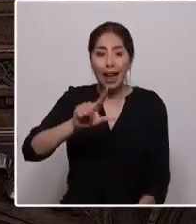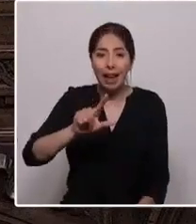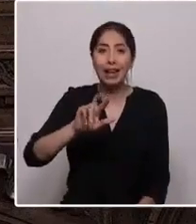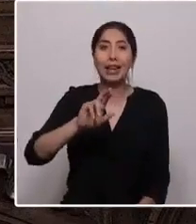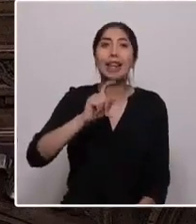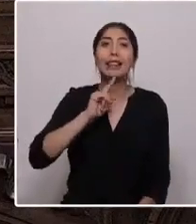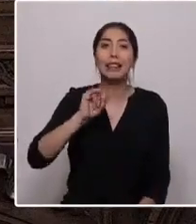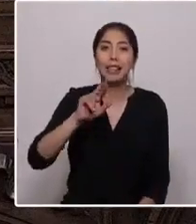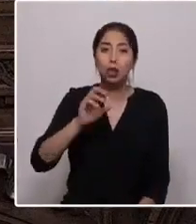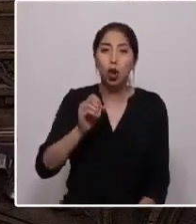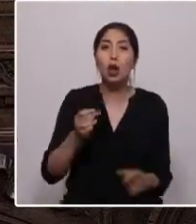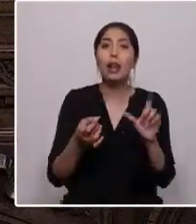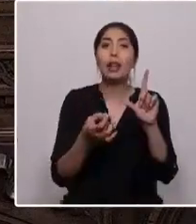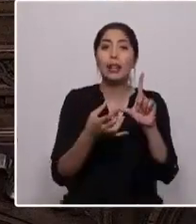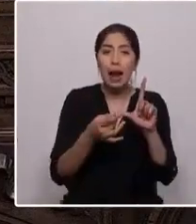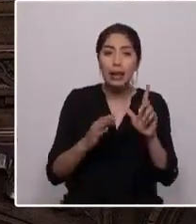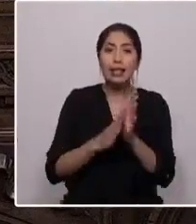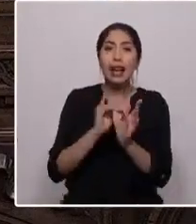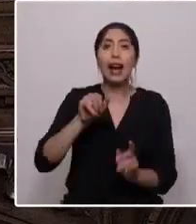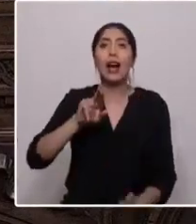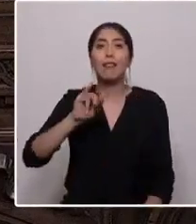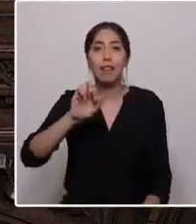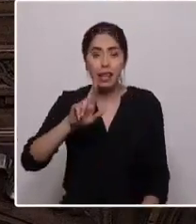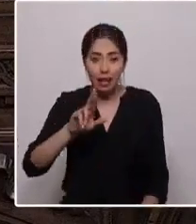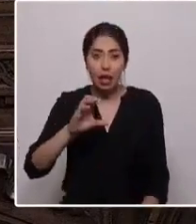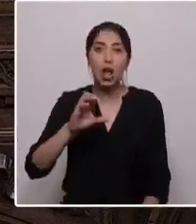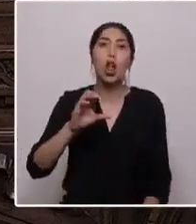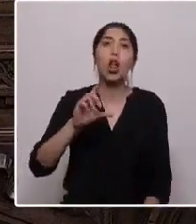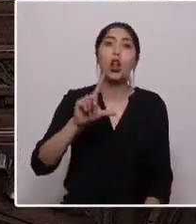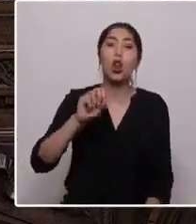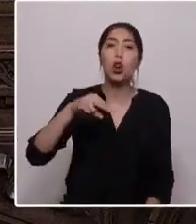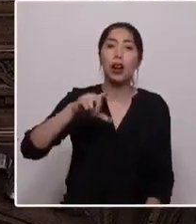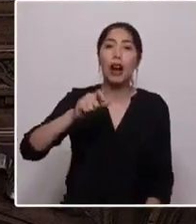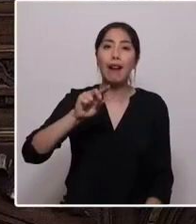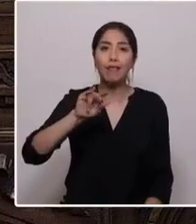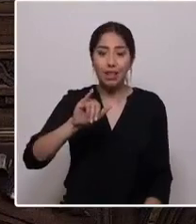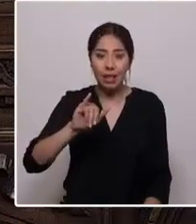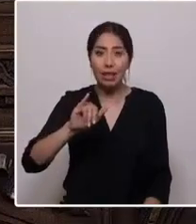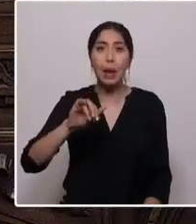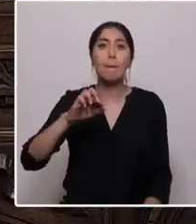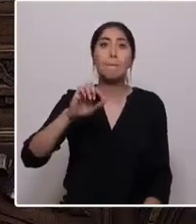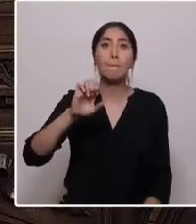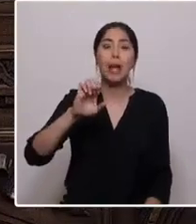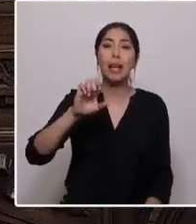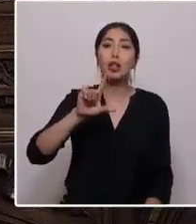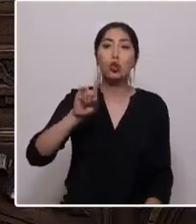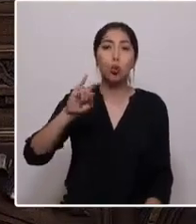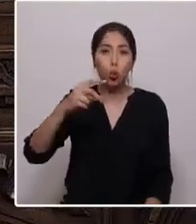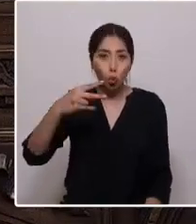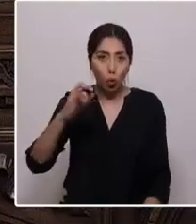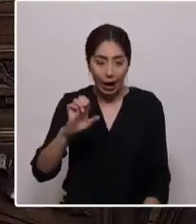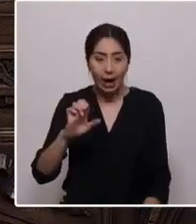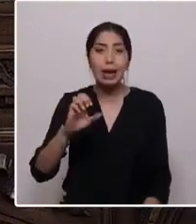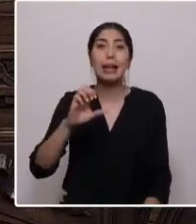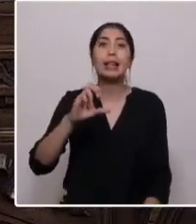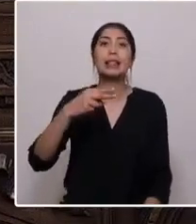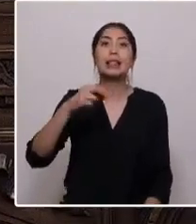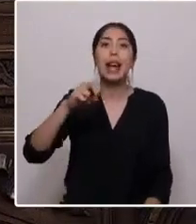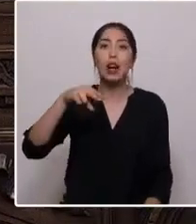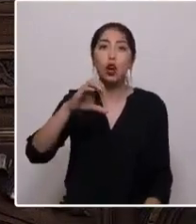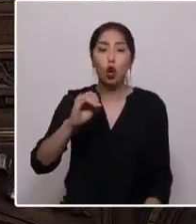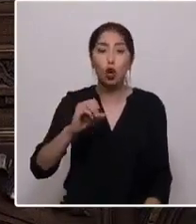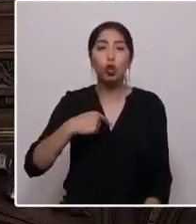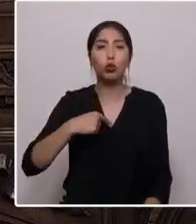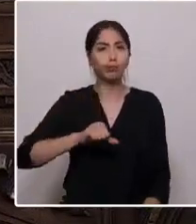Linares, San Javier, Villa Alegre, Colbún, Yervas Buenas, Longaví, Cauquene, Piyú, Huichanco, con el orgullo de haberla representado con la frente en alto,